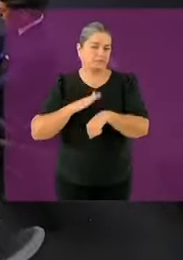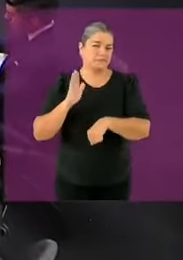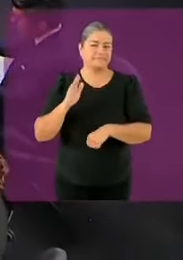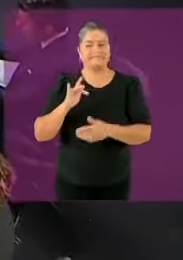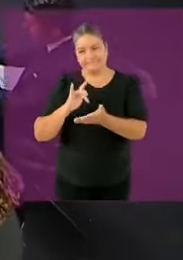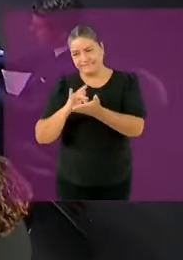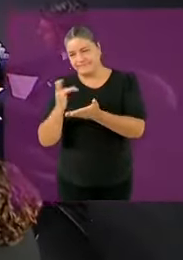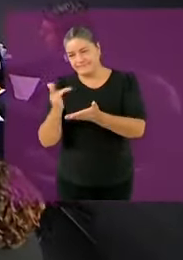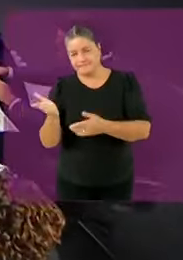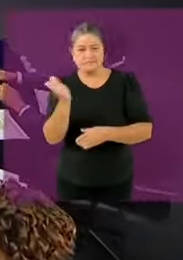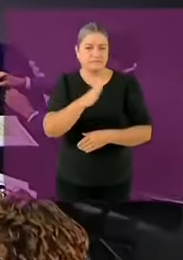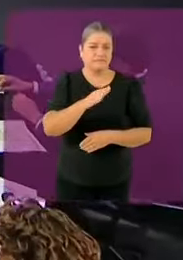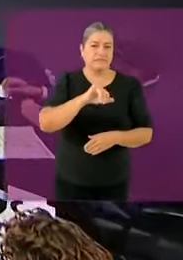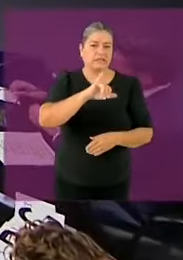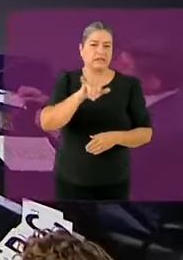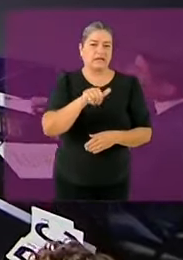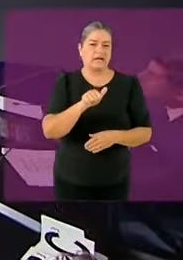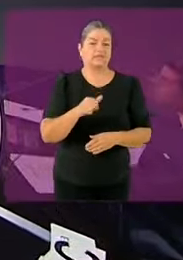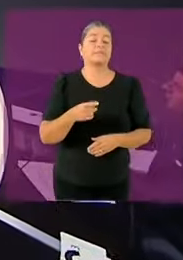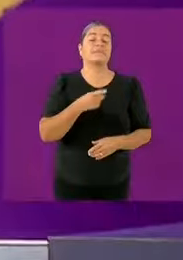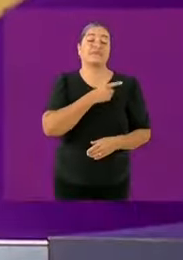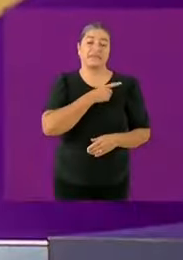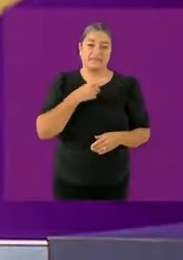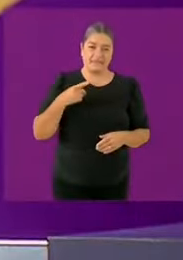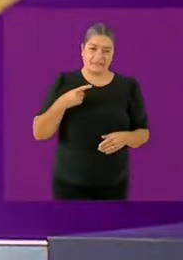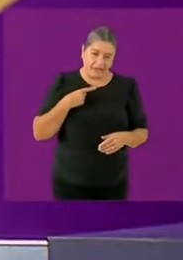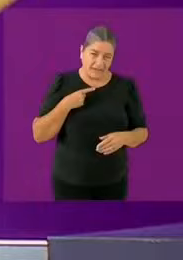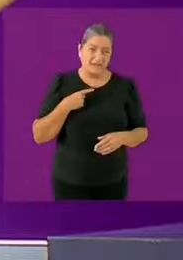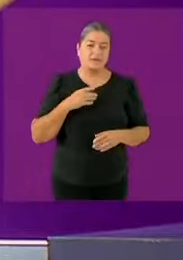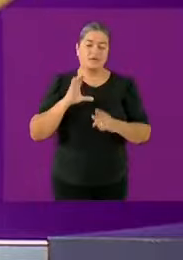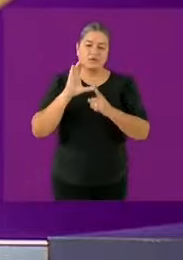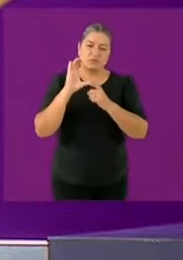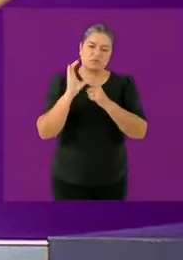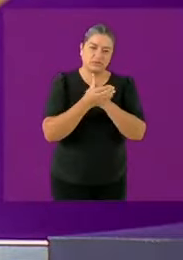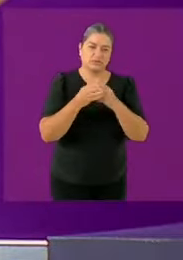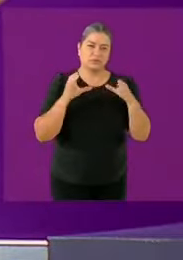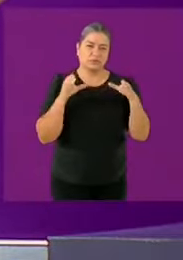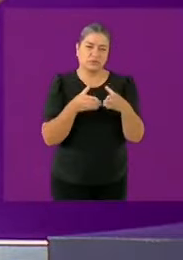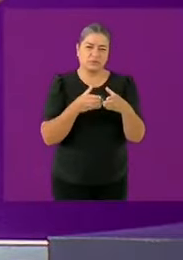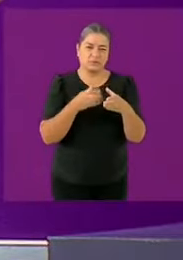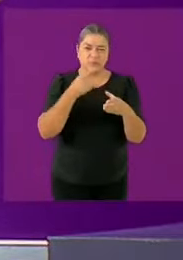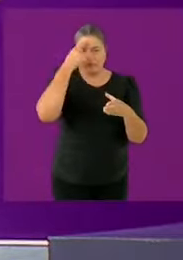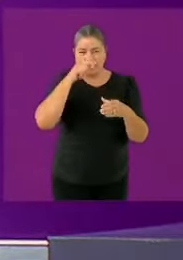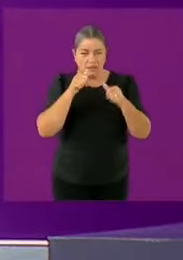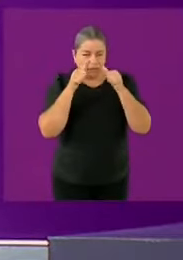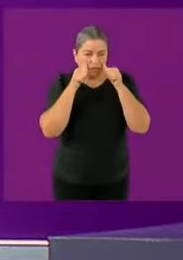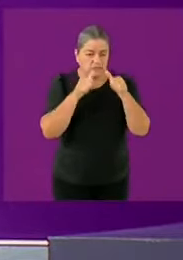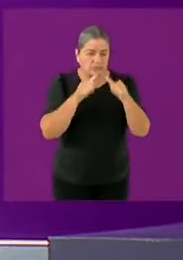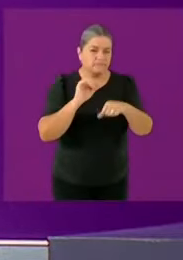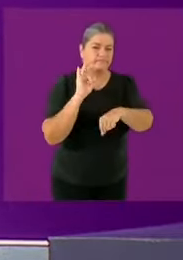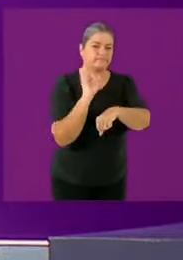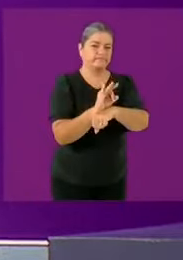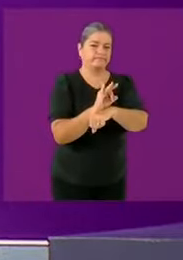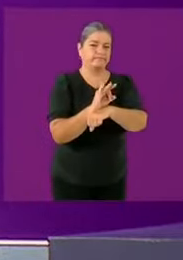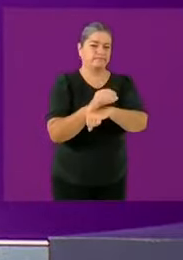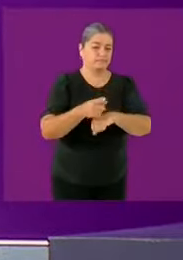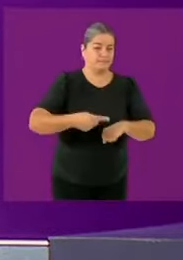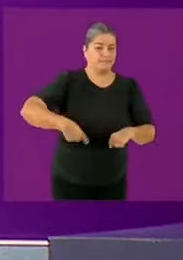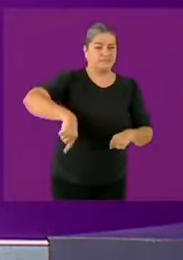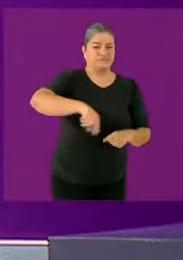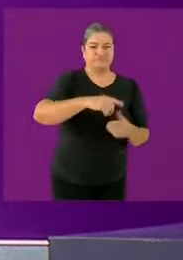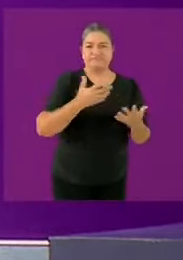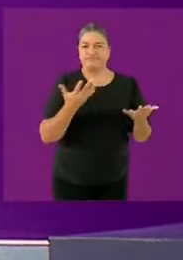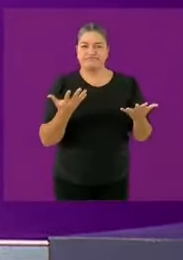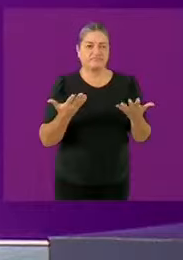Derechos Humanos la Comisión Ejecutiva de Atención a Víctimas para darle presencia a las organizaciones de la sociedad civil y a las víctimas y hacer una